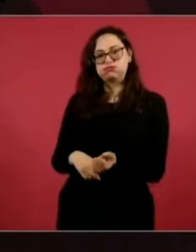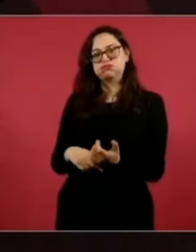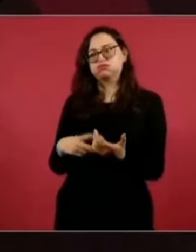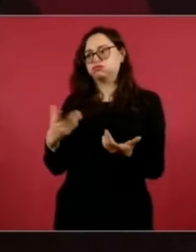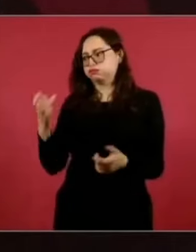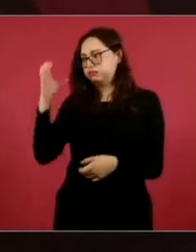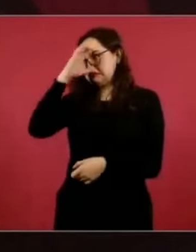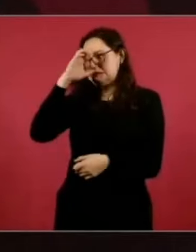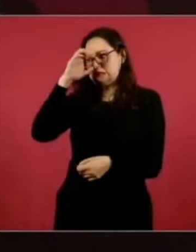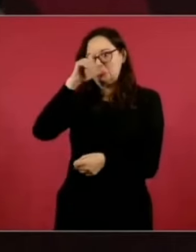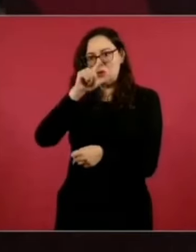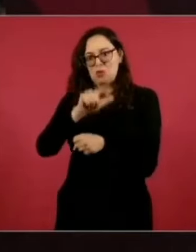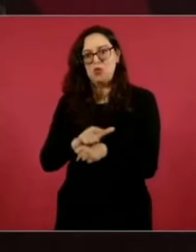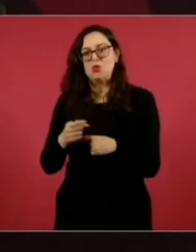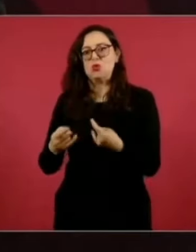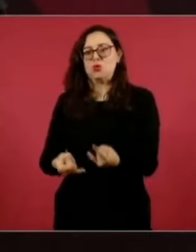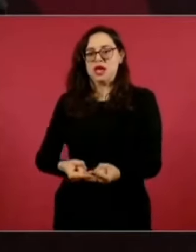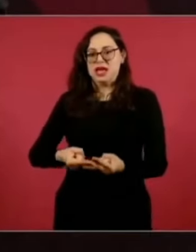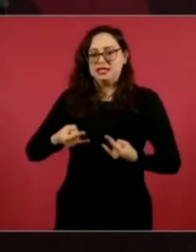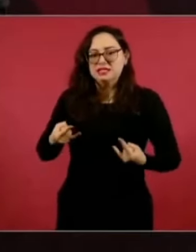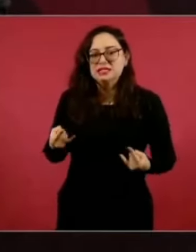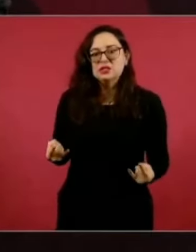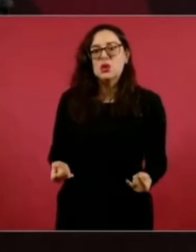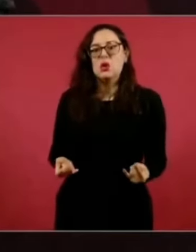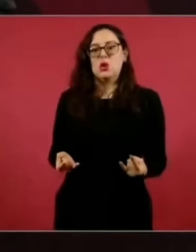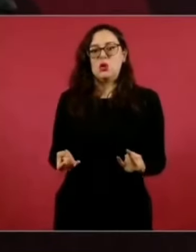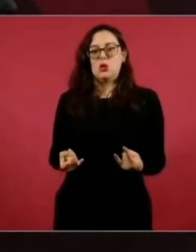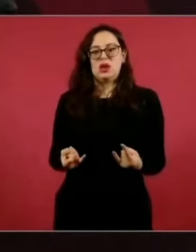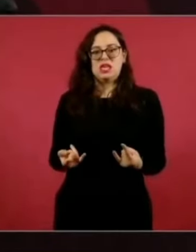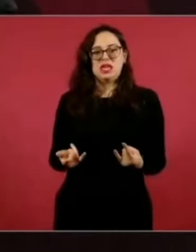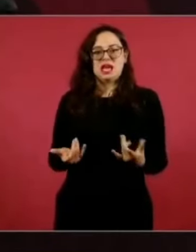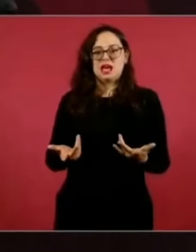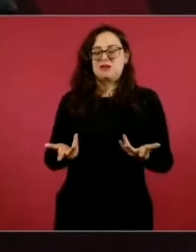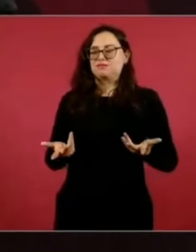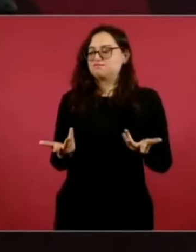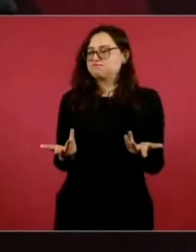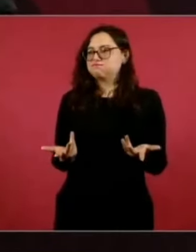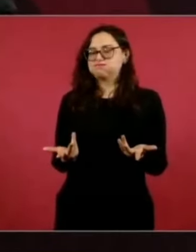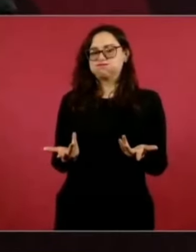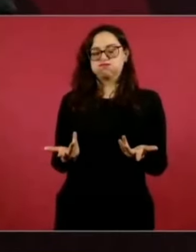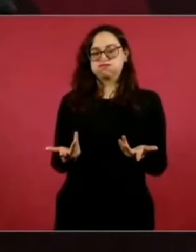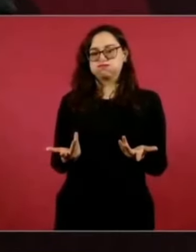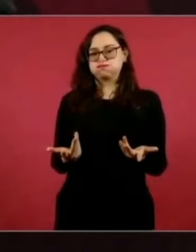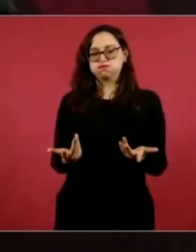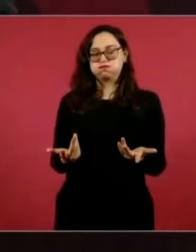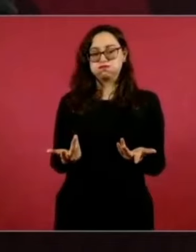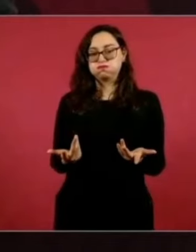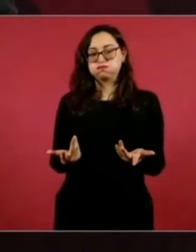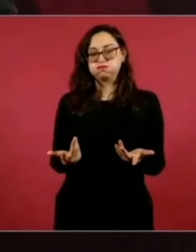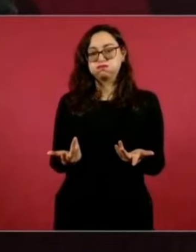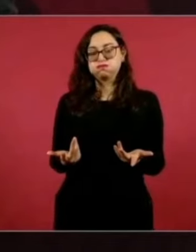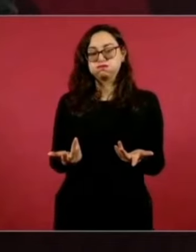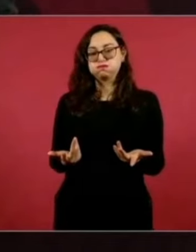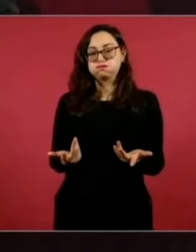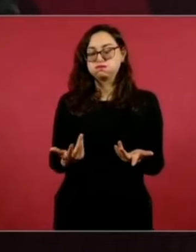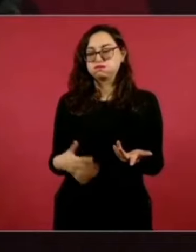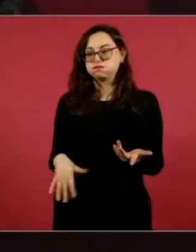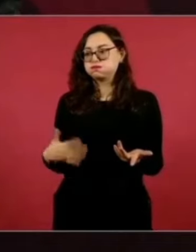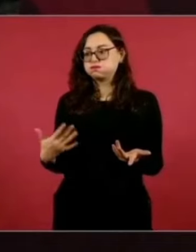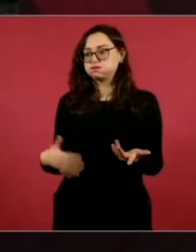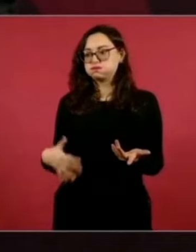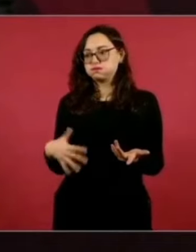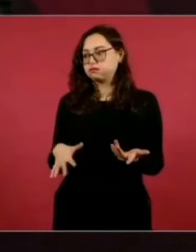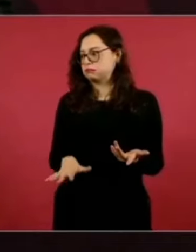cultural, en lo histórico, incluso por la